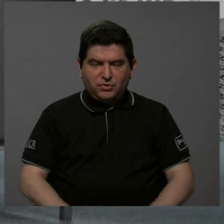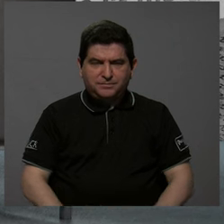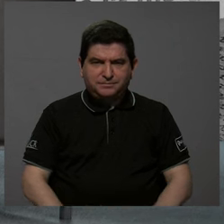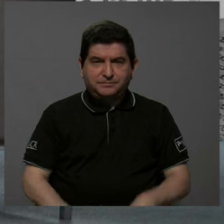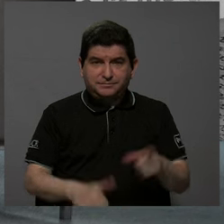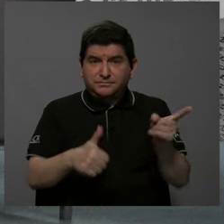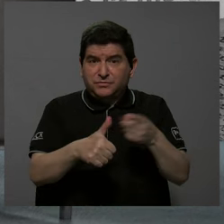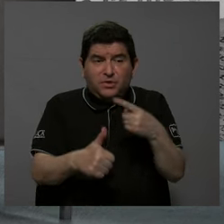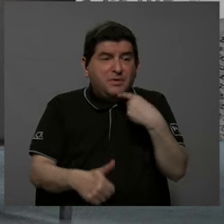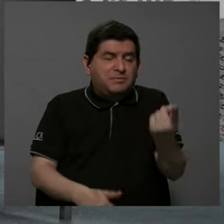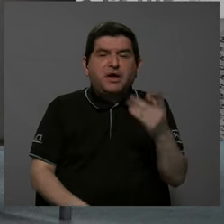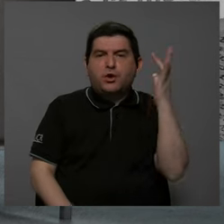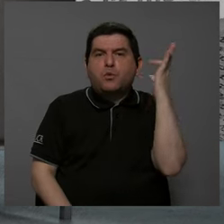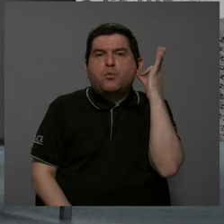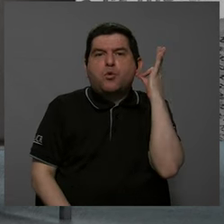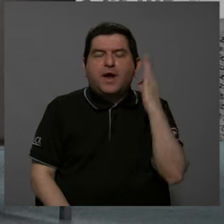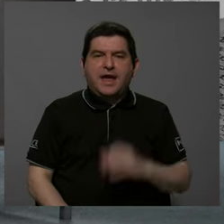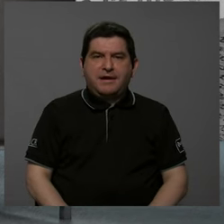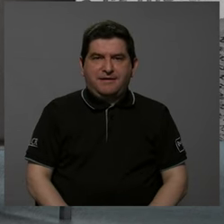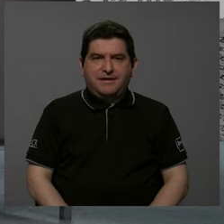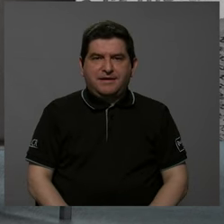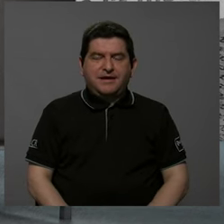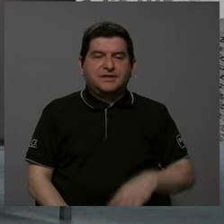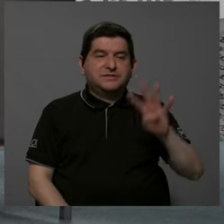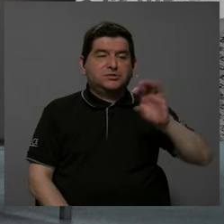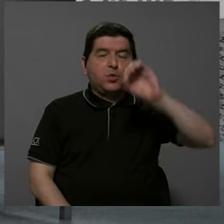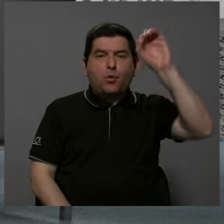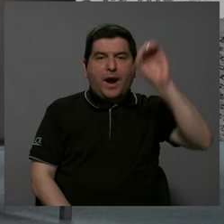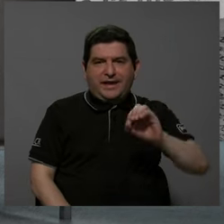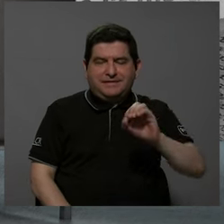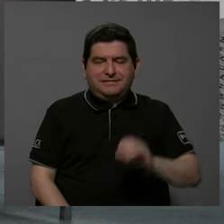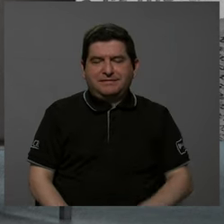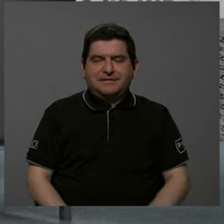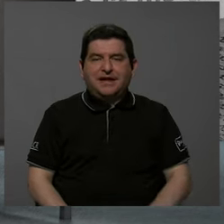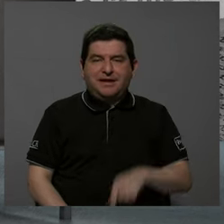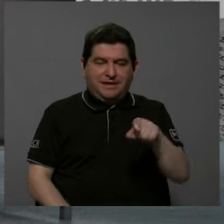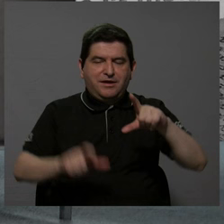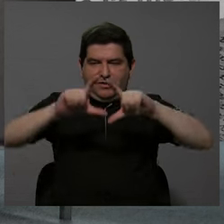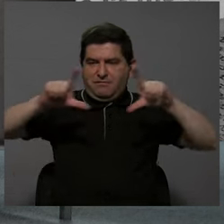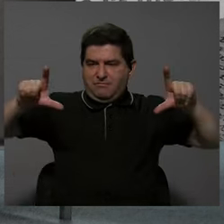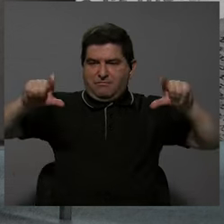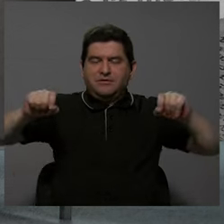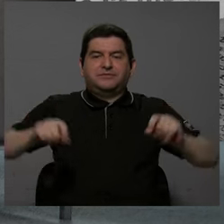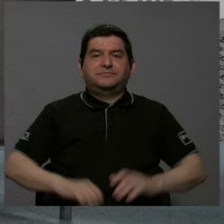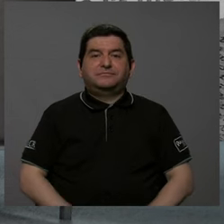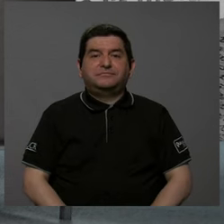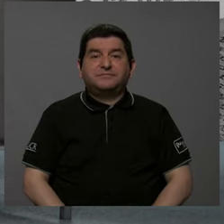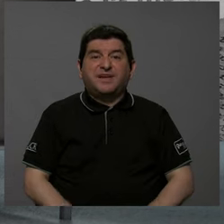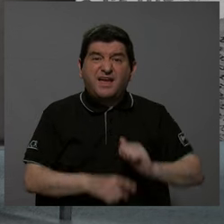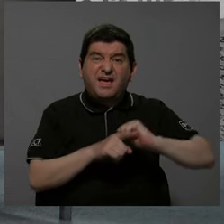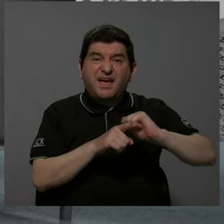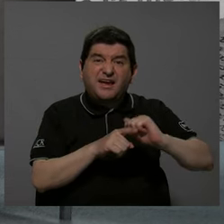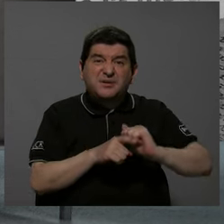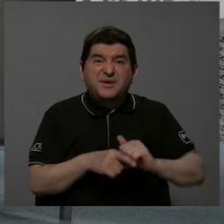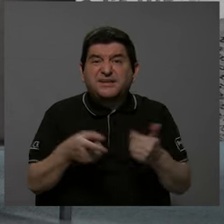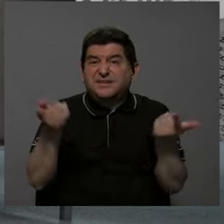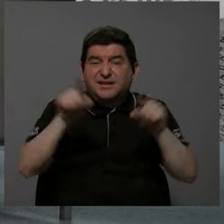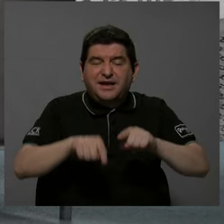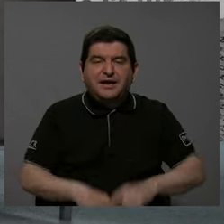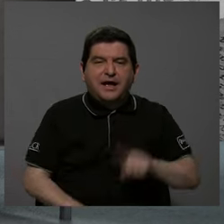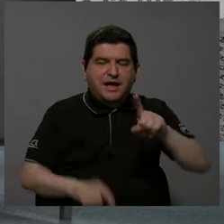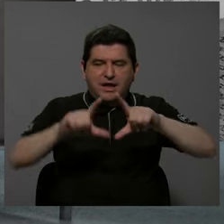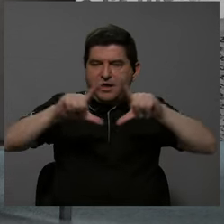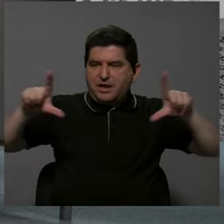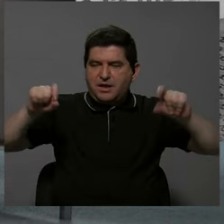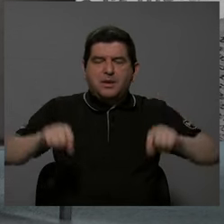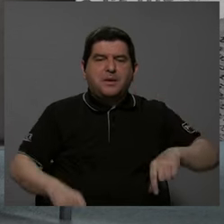primero que se dijo es, las mujeres tienen que ir al menos en un 40% en la papeleta. Entonces, en la práctica lo que pasaba es que en una papeleta de 20